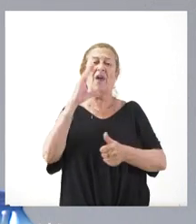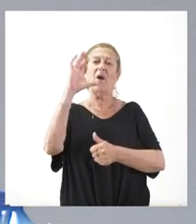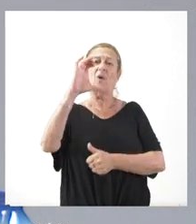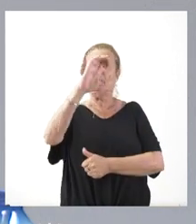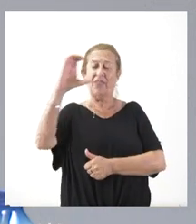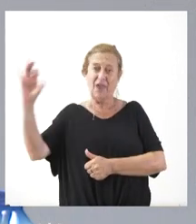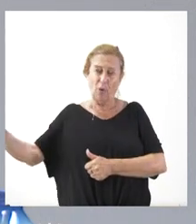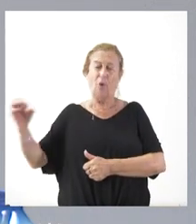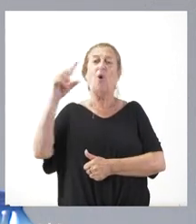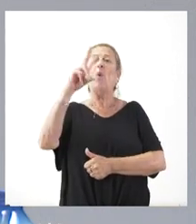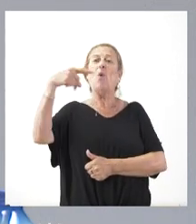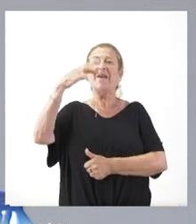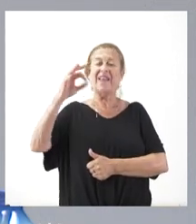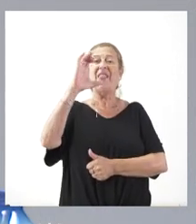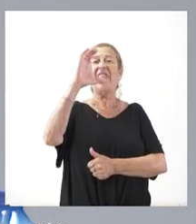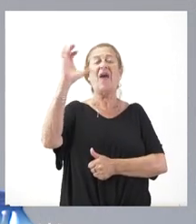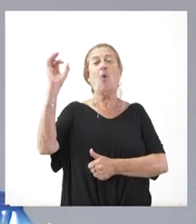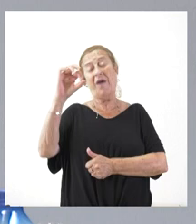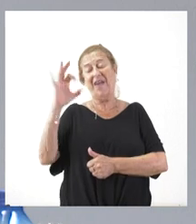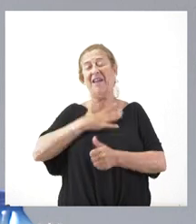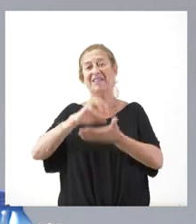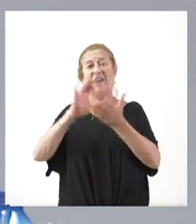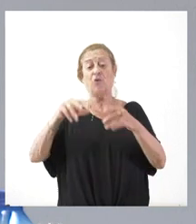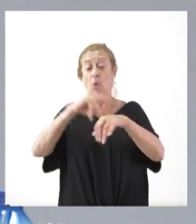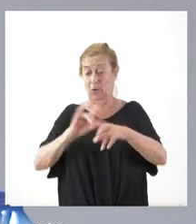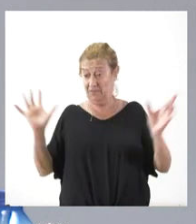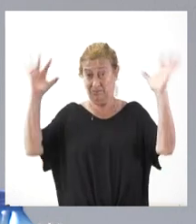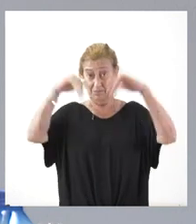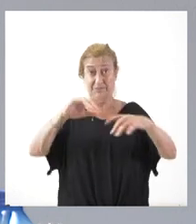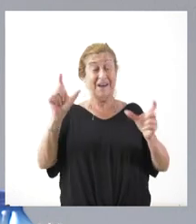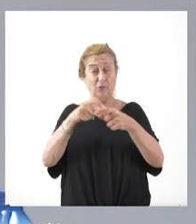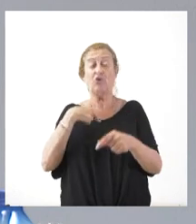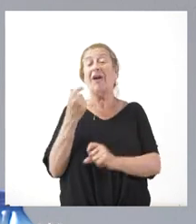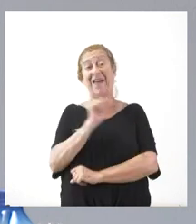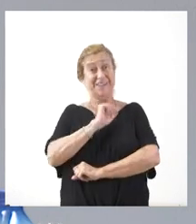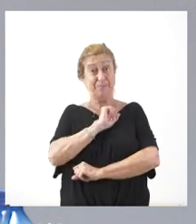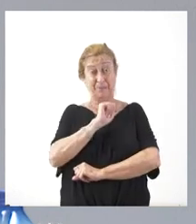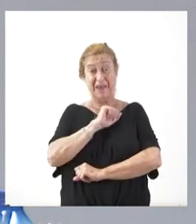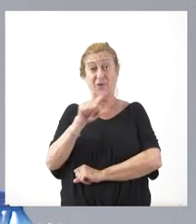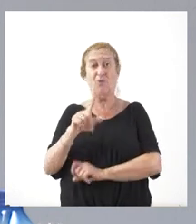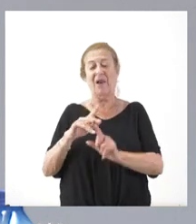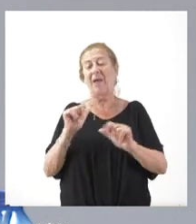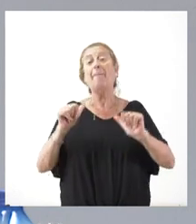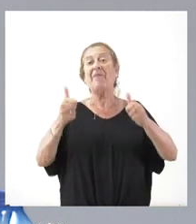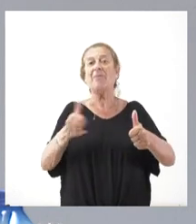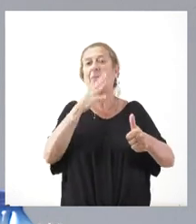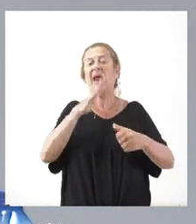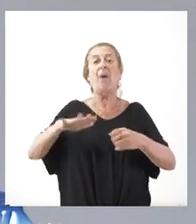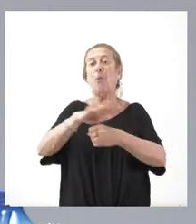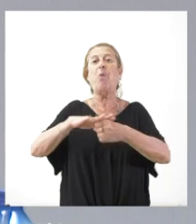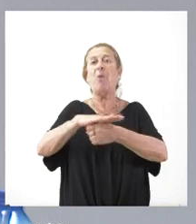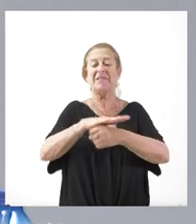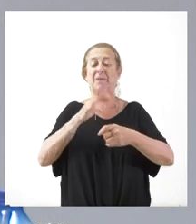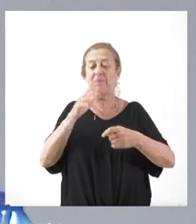presidente de COE, Castilla y León. El lunes tendrán esta reunión y yo espero de ahí que sea el principio también para la base de alcanzar